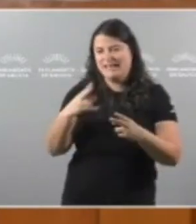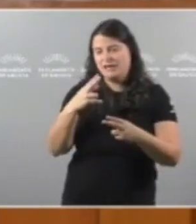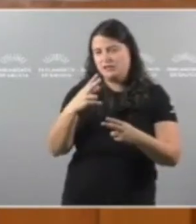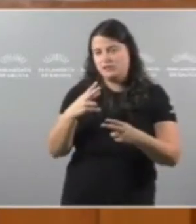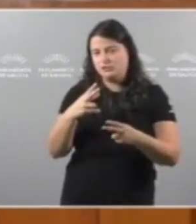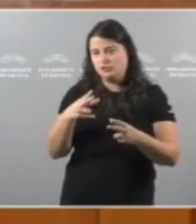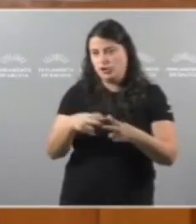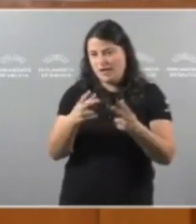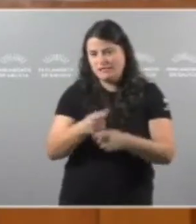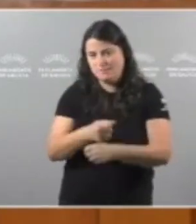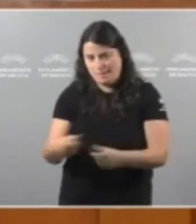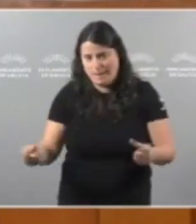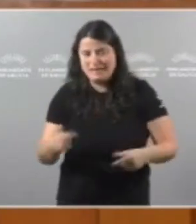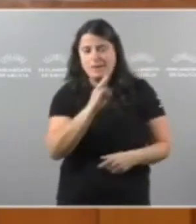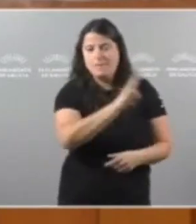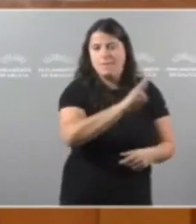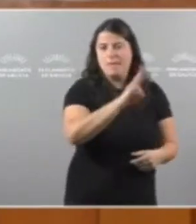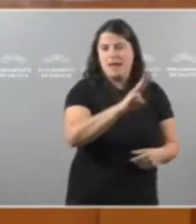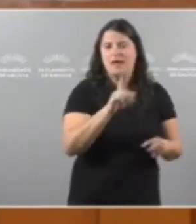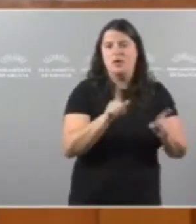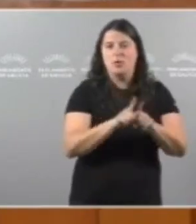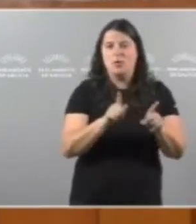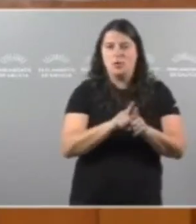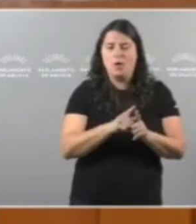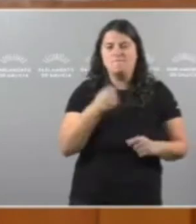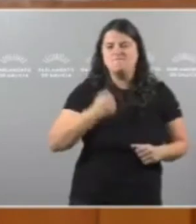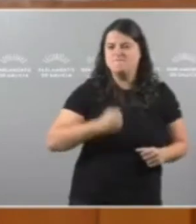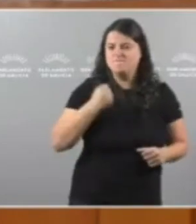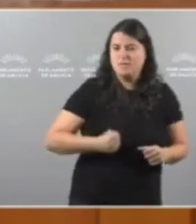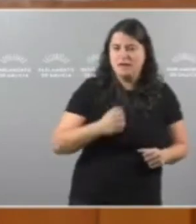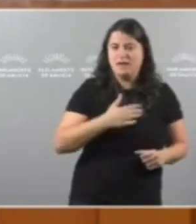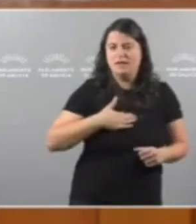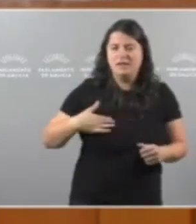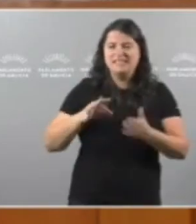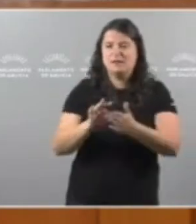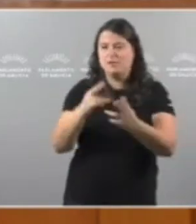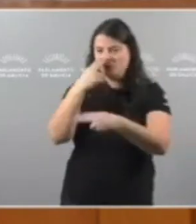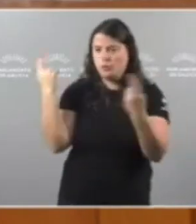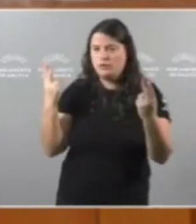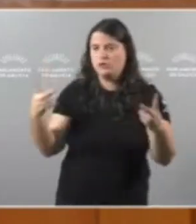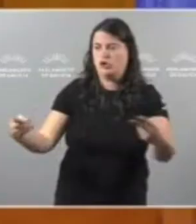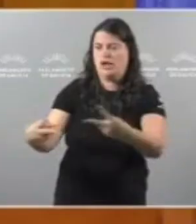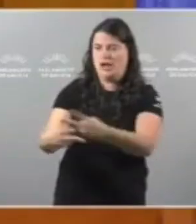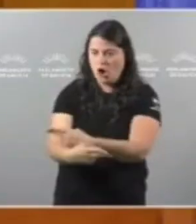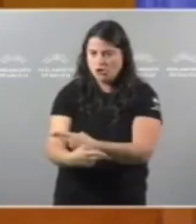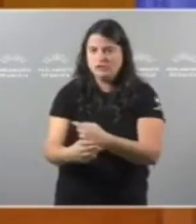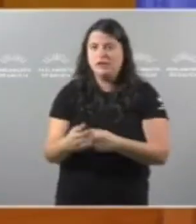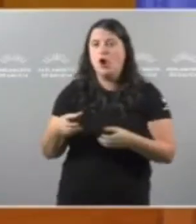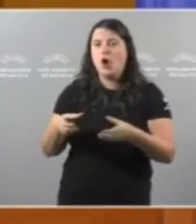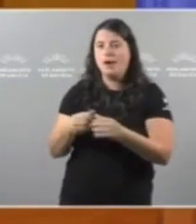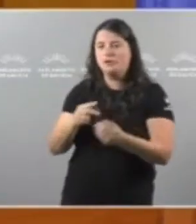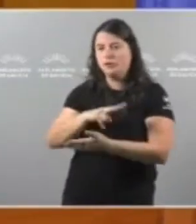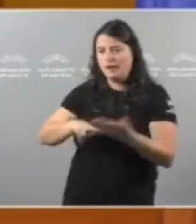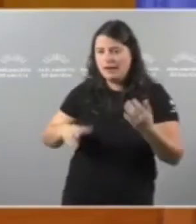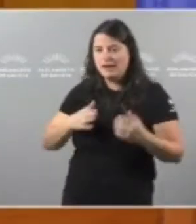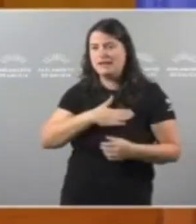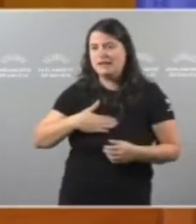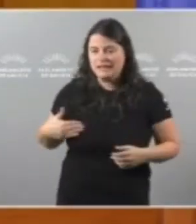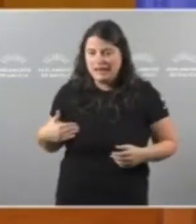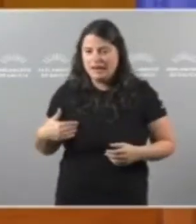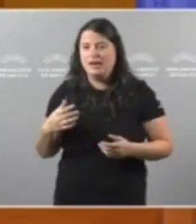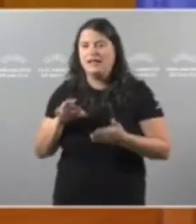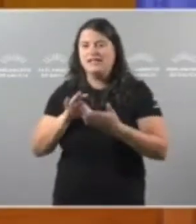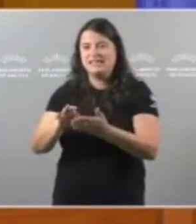fronte a un goberno Do PP Empeñado En deteriorar Os servicios públicos Un goberno Do BNG Reforzaría Os